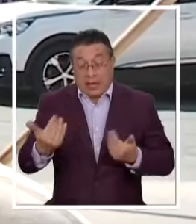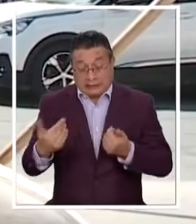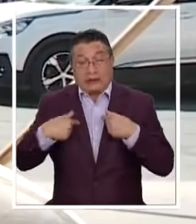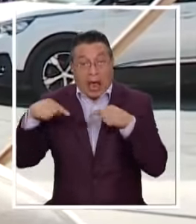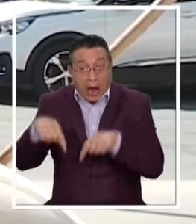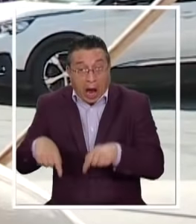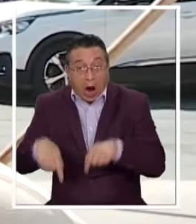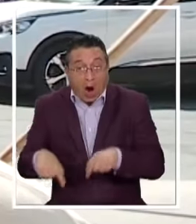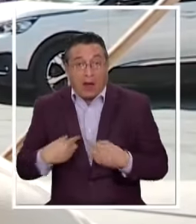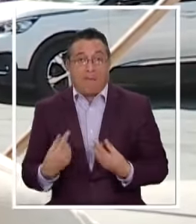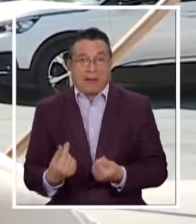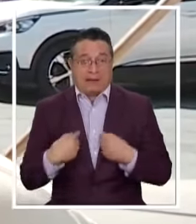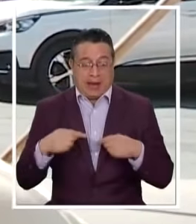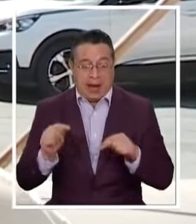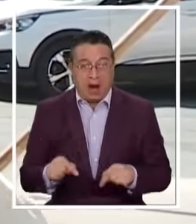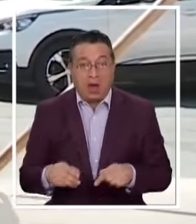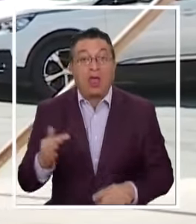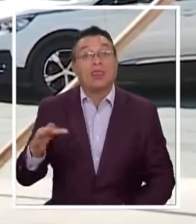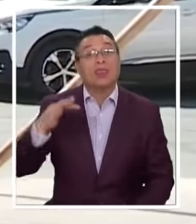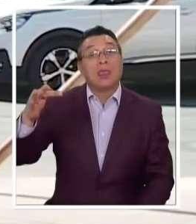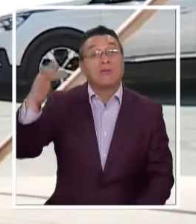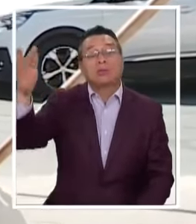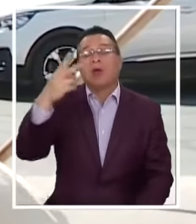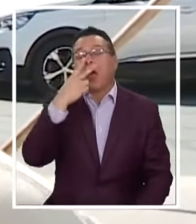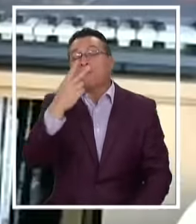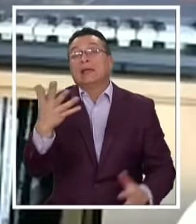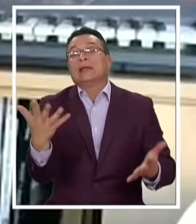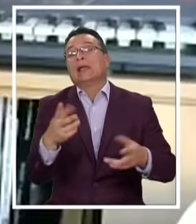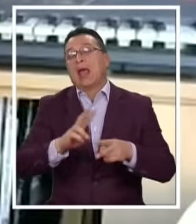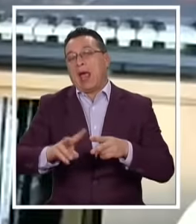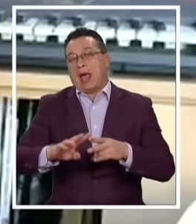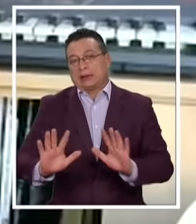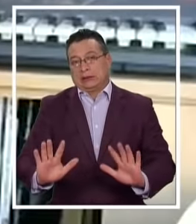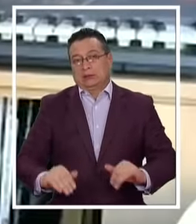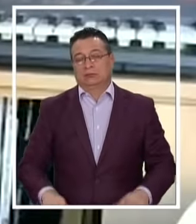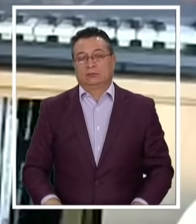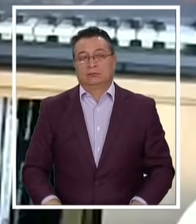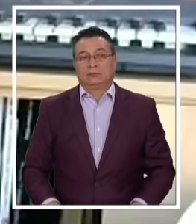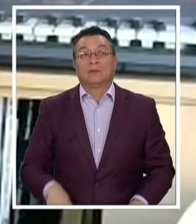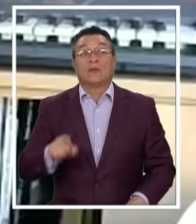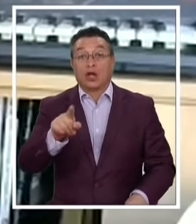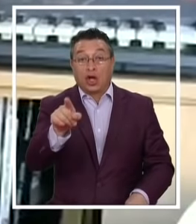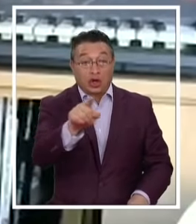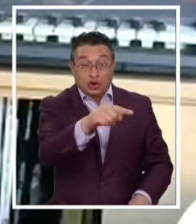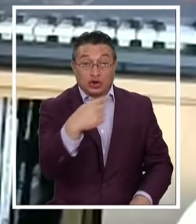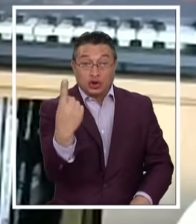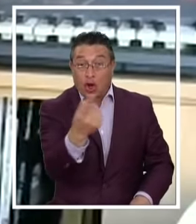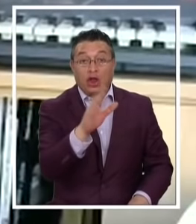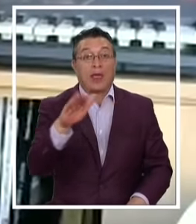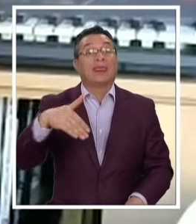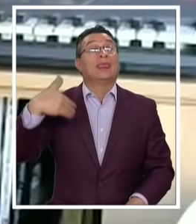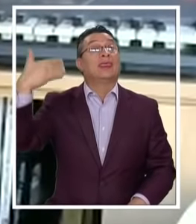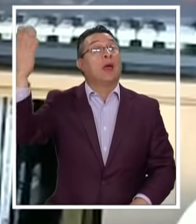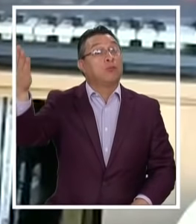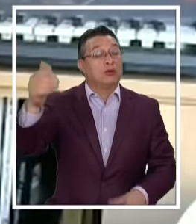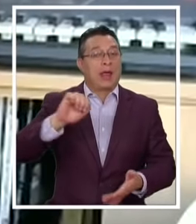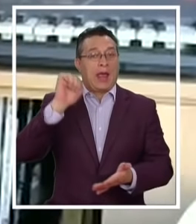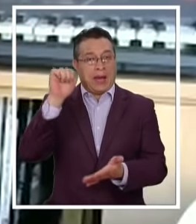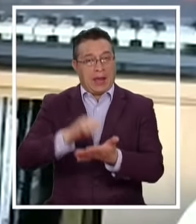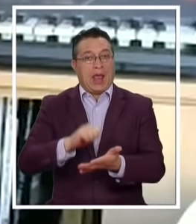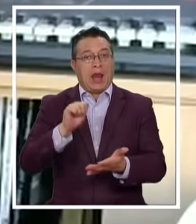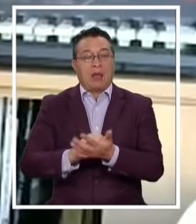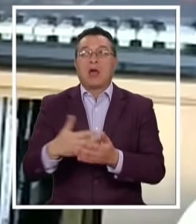necesita la plata Ya más adelante veremos cómo lo hacemos Bueno, todas esas personas Van a reclamar un